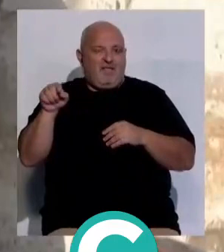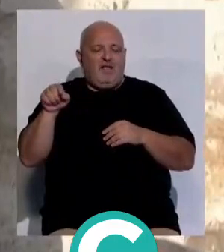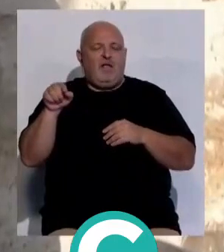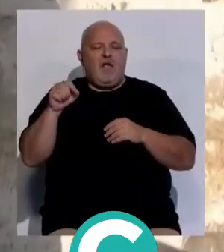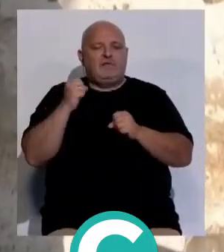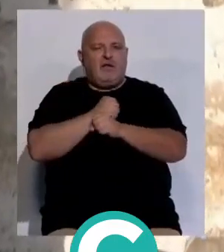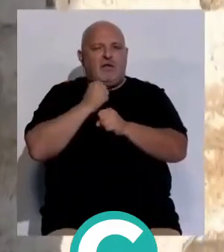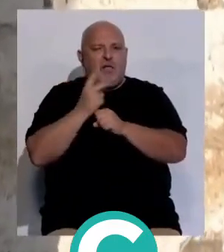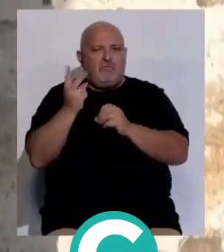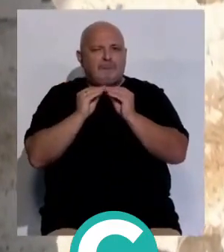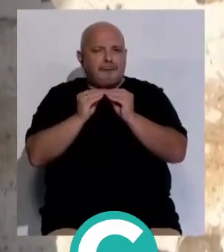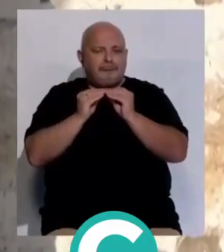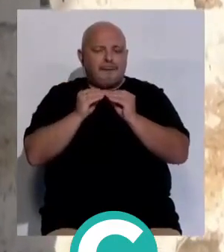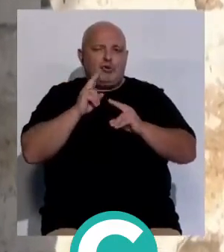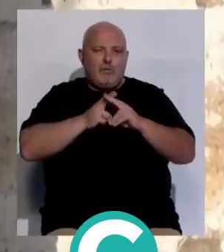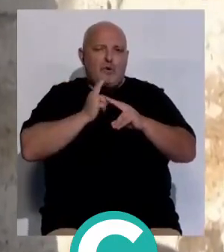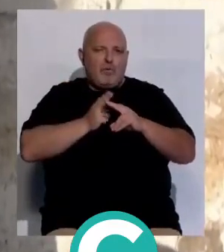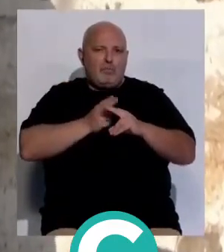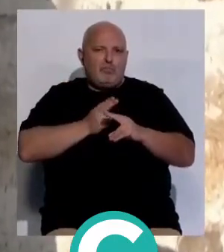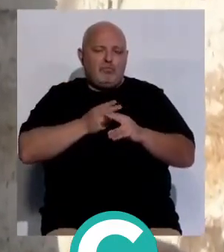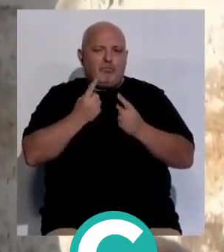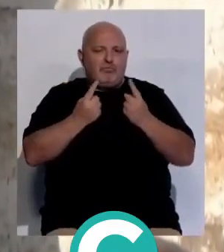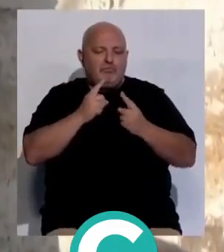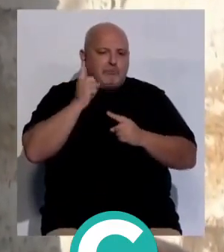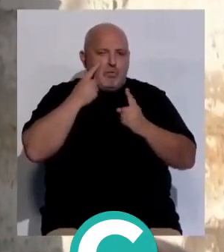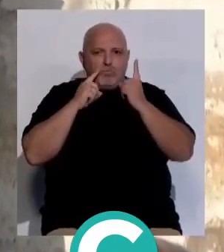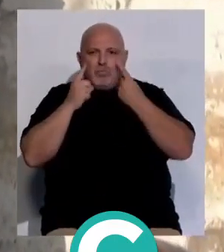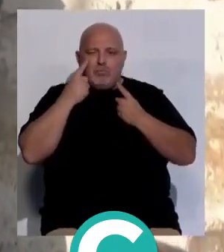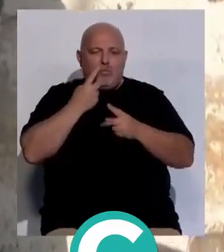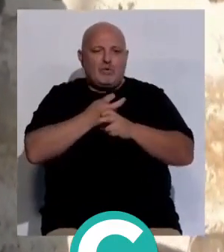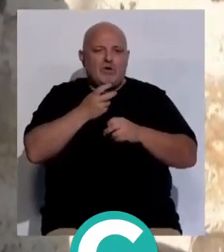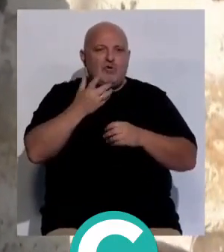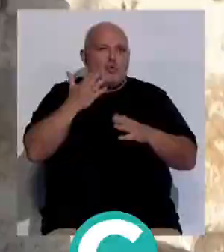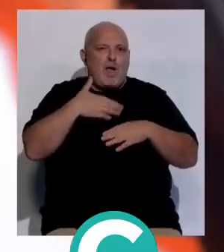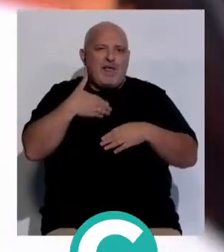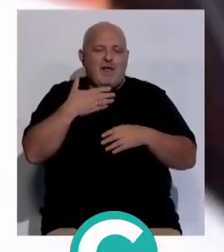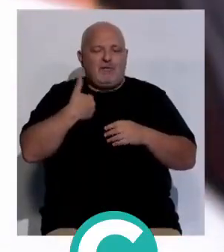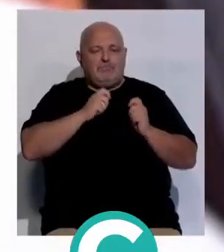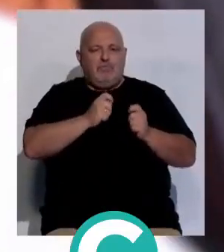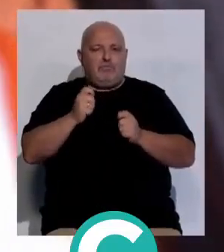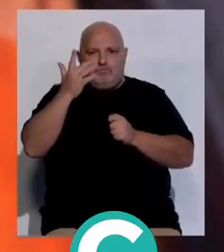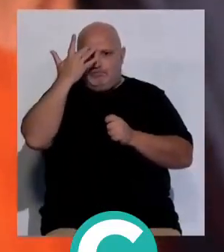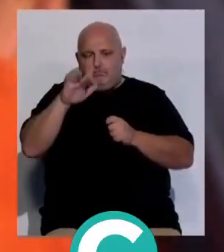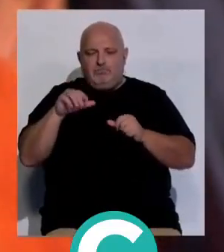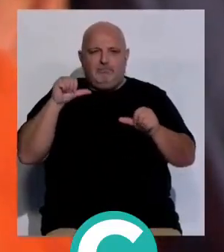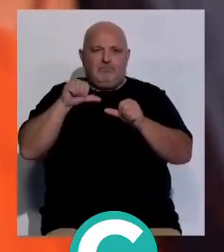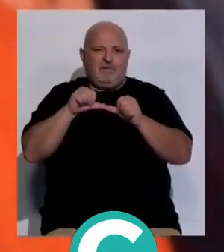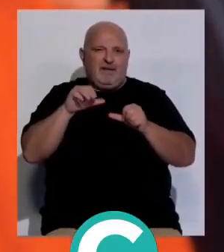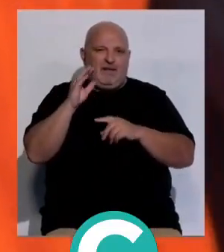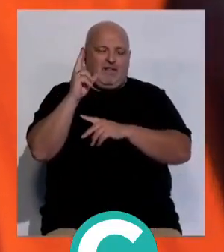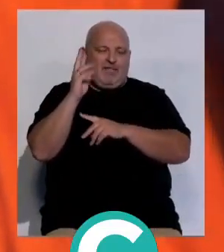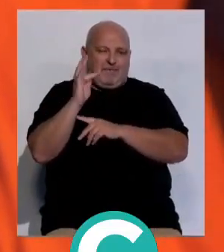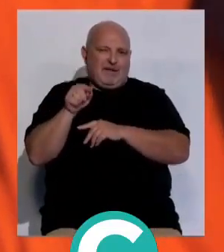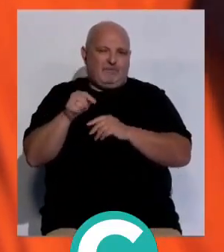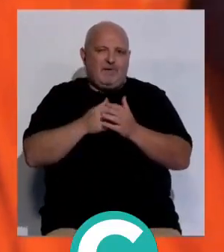han trabajado por poner nombre y apellido a aquellos restos que descansaban sin descanso eterno en la fosa del que fuera Campo Santo.